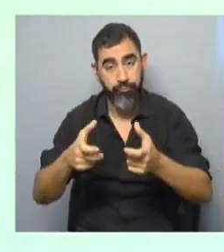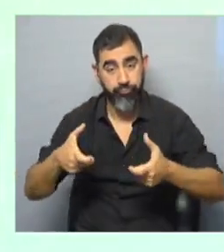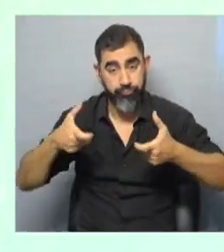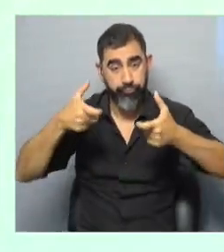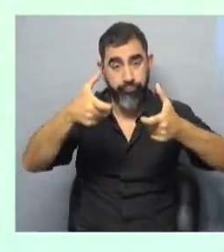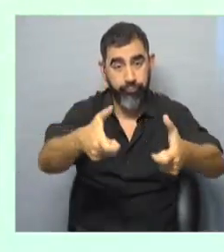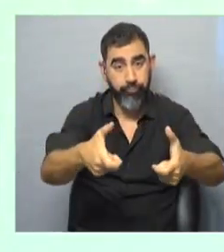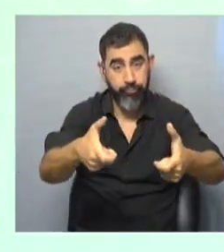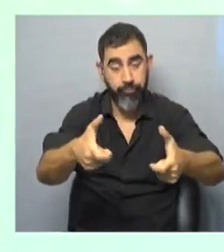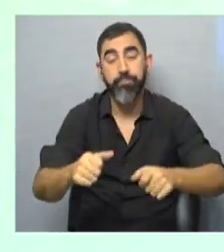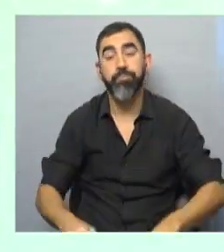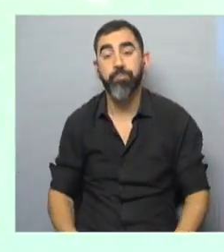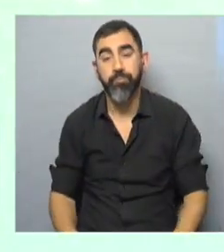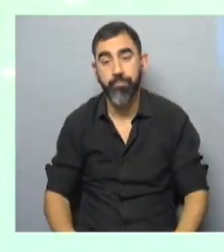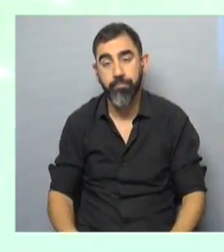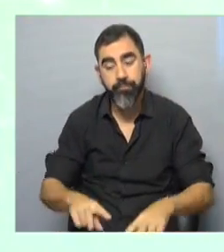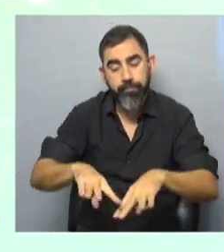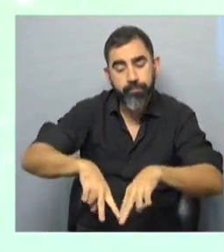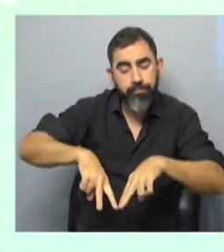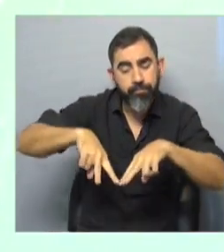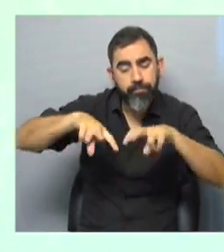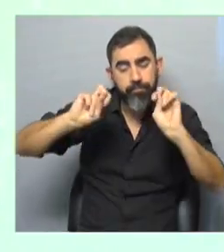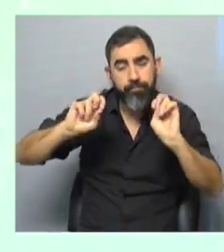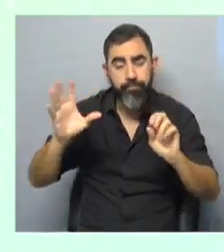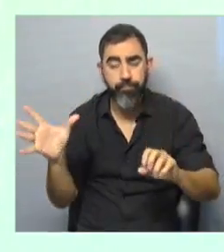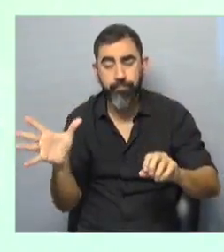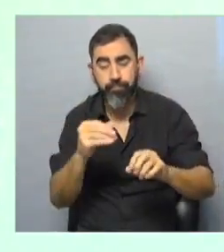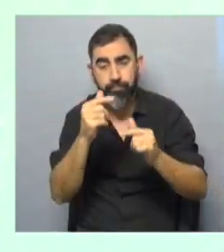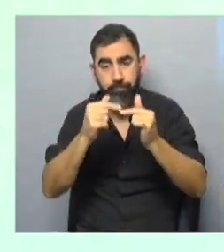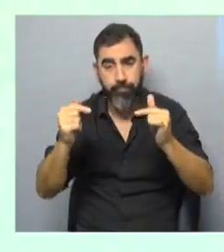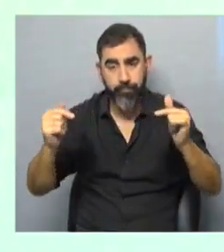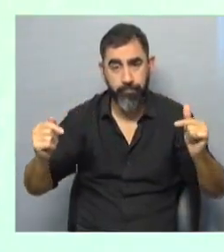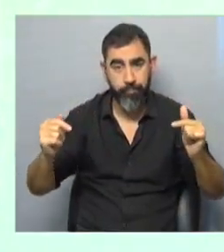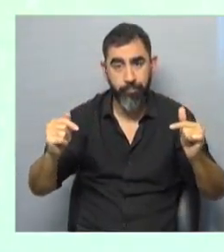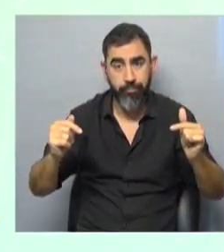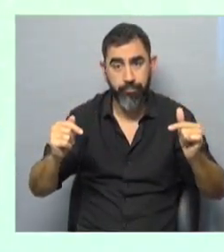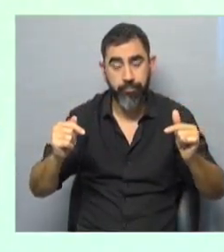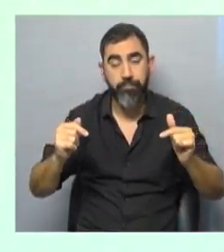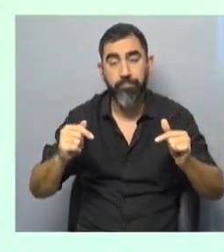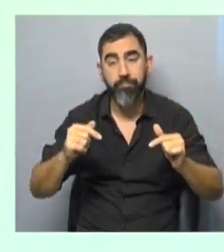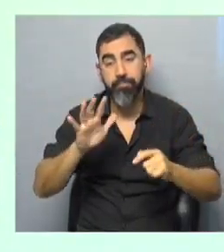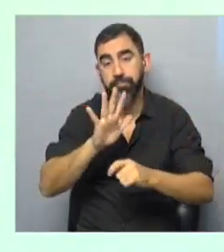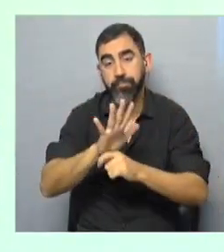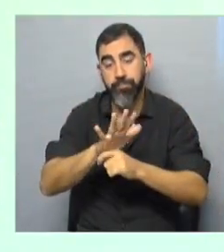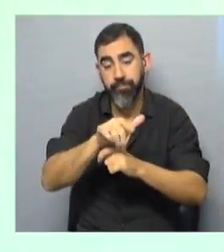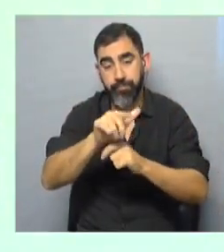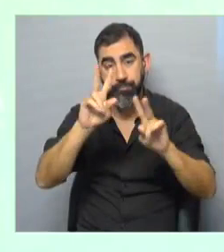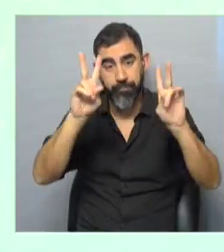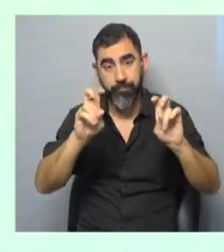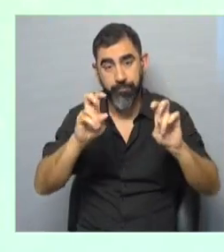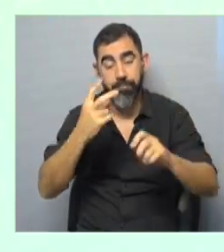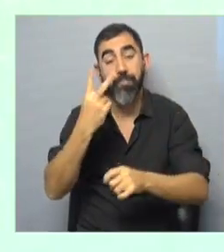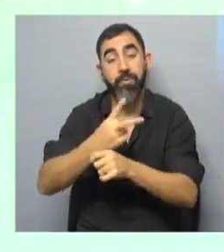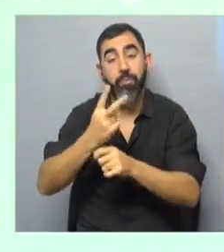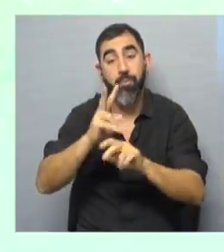rendición de cuentas, desmenuzando en todo lo posible el mensaje enviado. En segundo